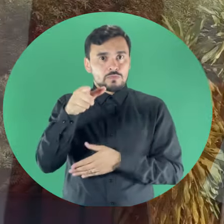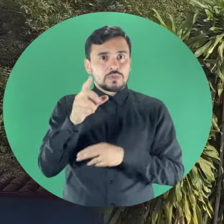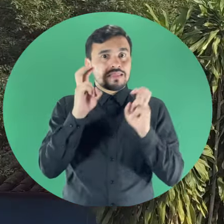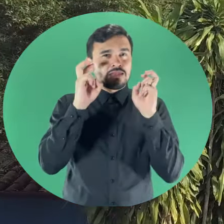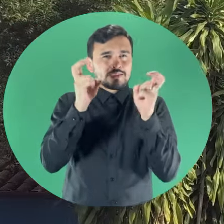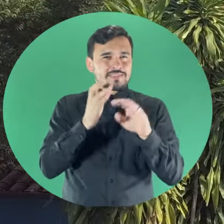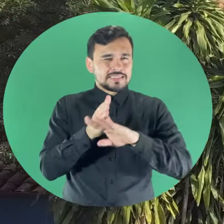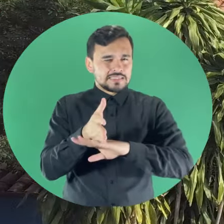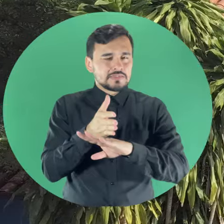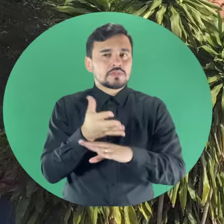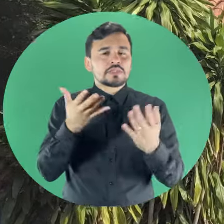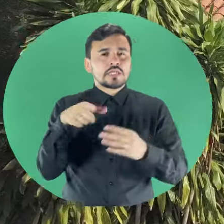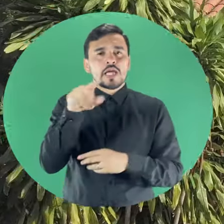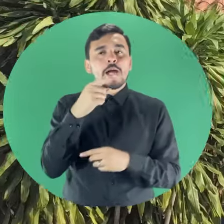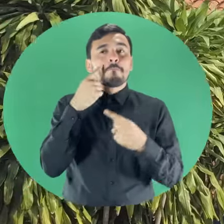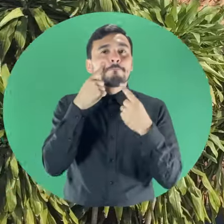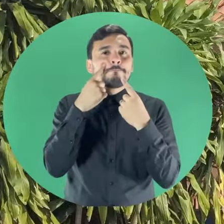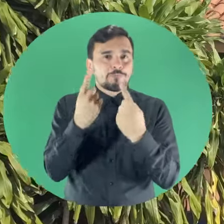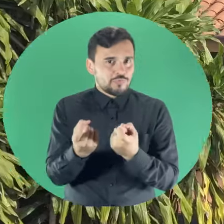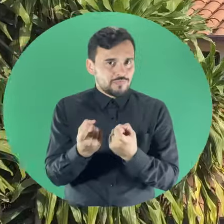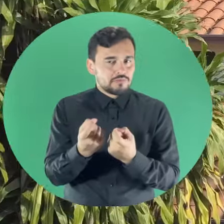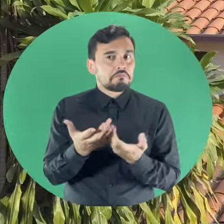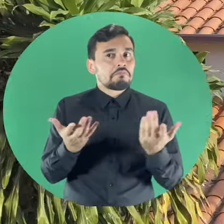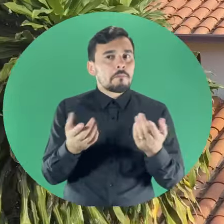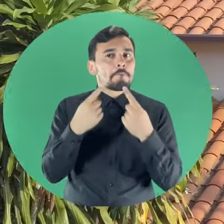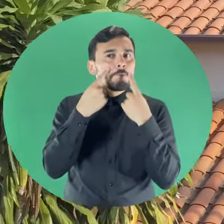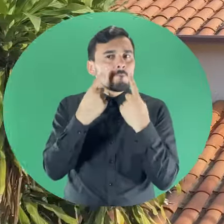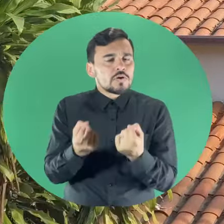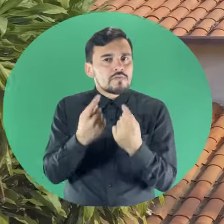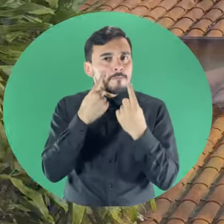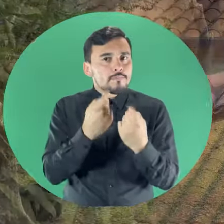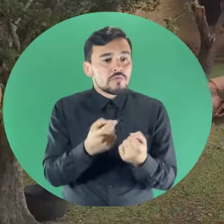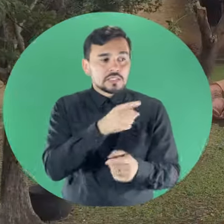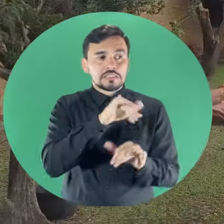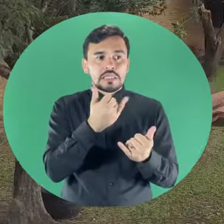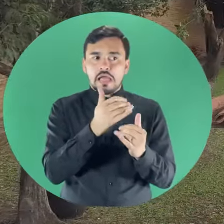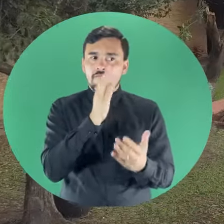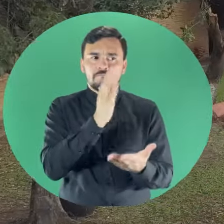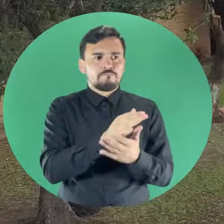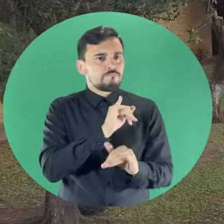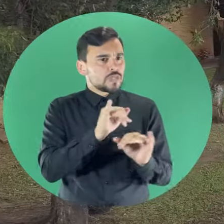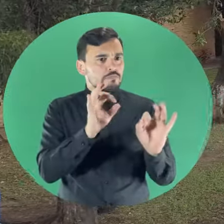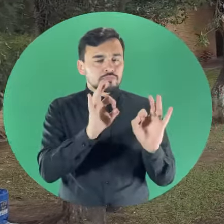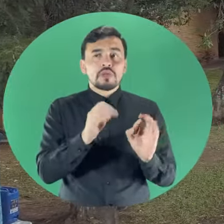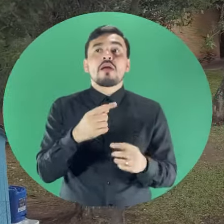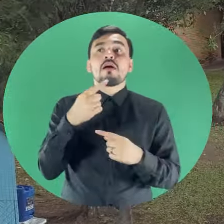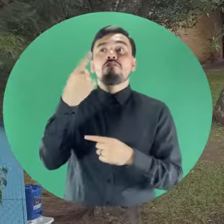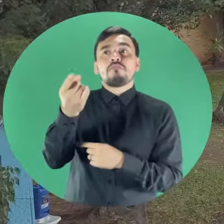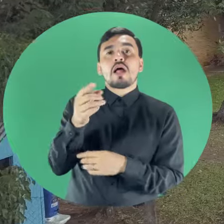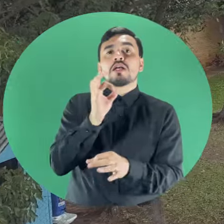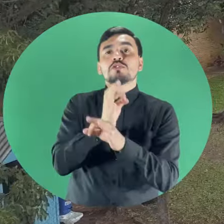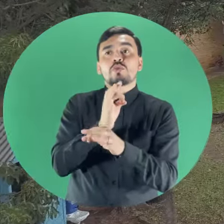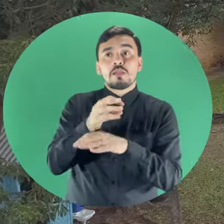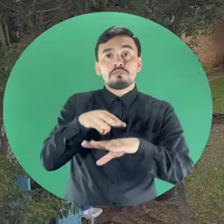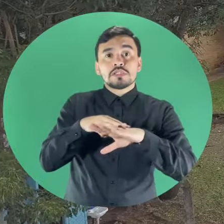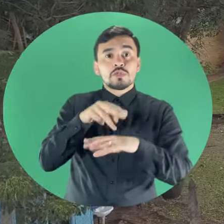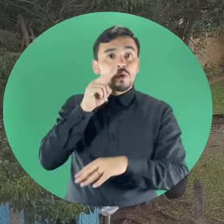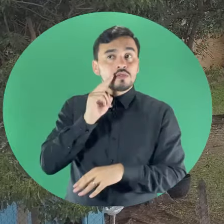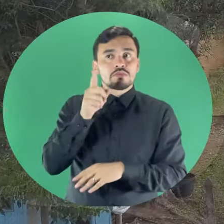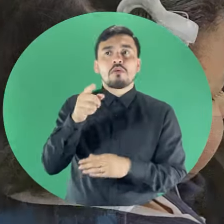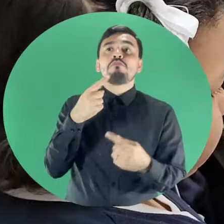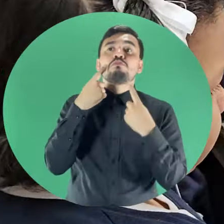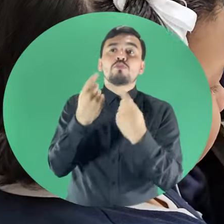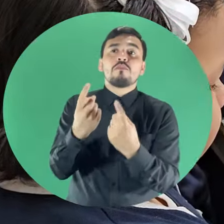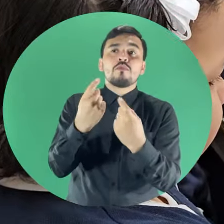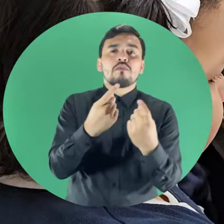accesibles fue el testeo del producto terminado en las escuelas del Ministerio. Como parte de este